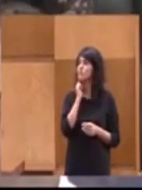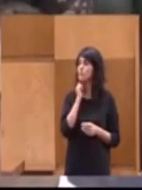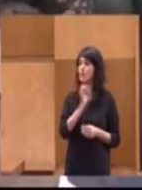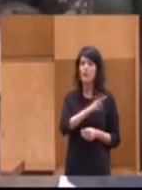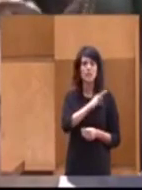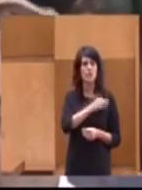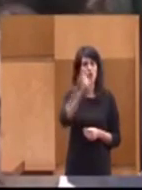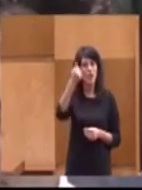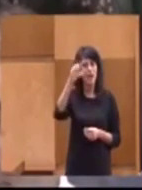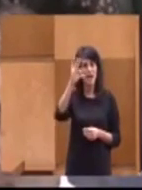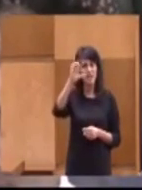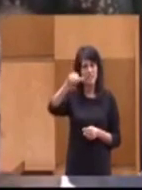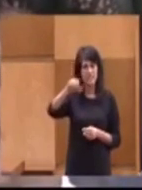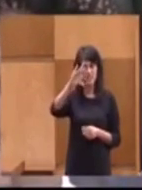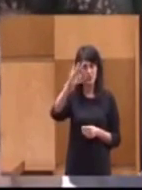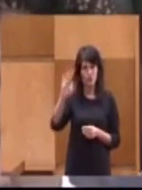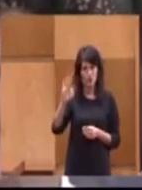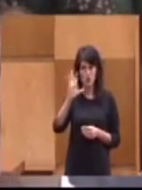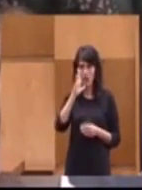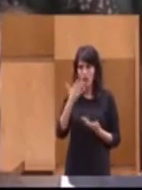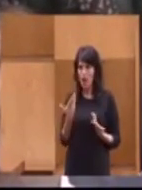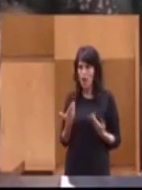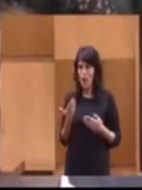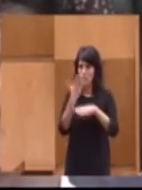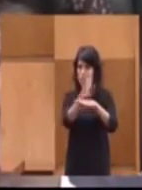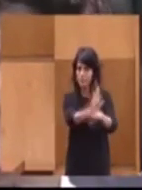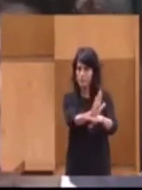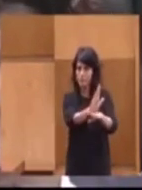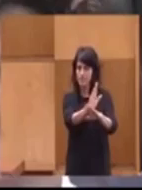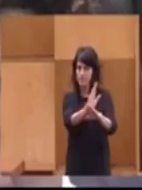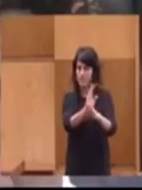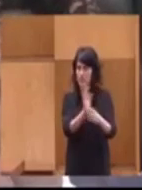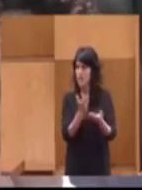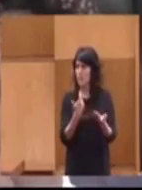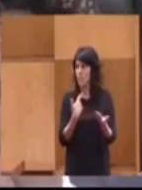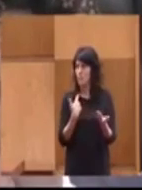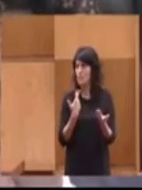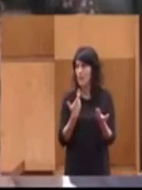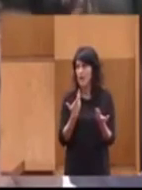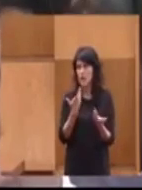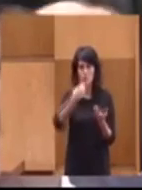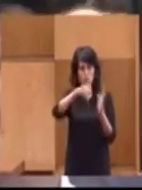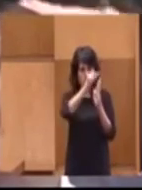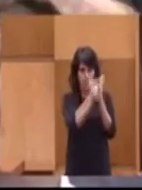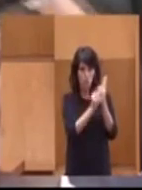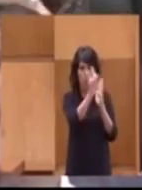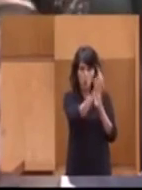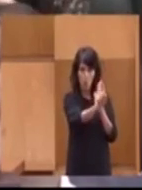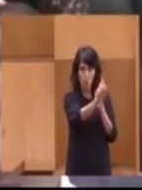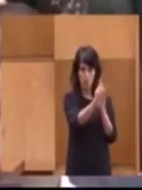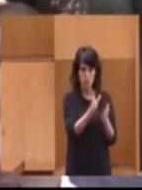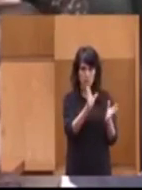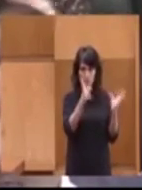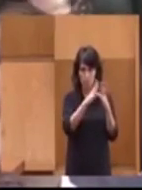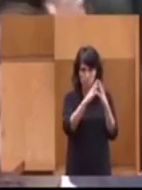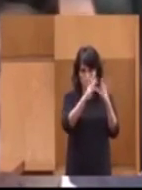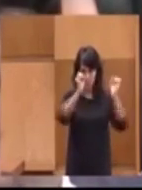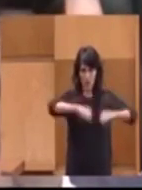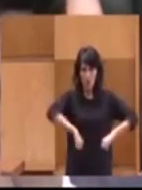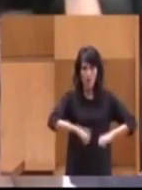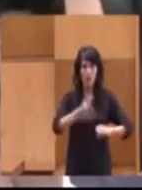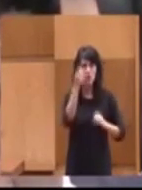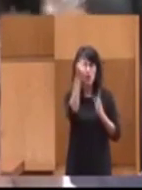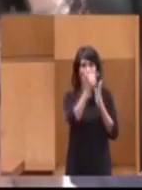Señor Asensio, le propongo una transacción in boche a la moción. Nosotros estaríamos de acuerdo en el punto 1. Incluso en el punto 2,